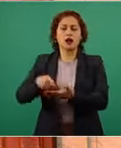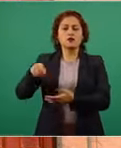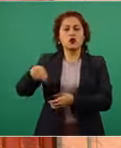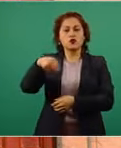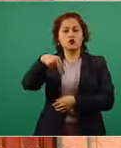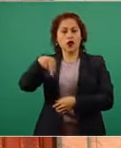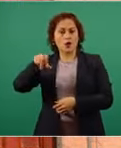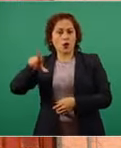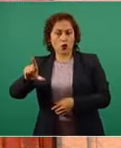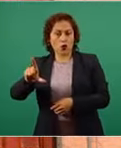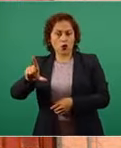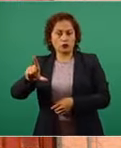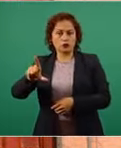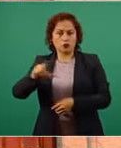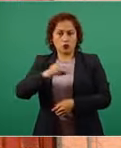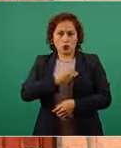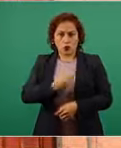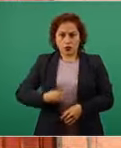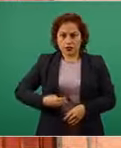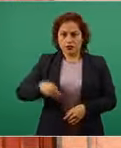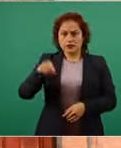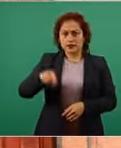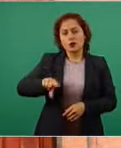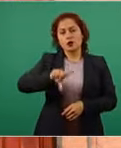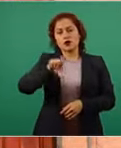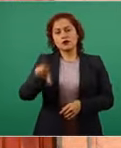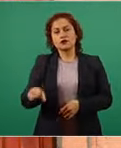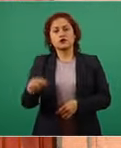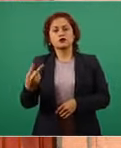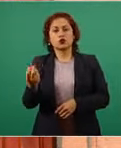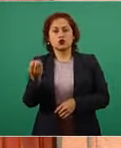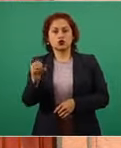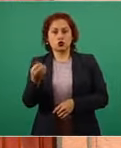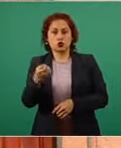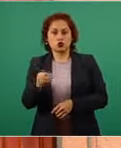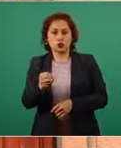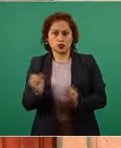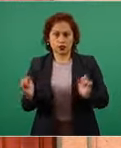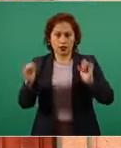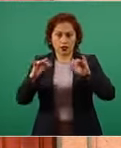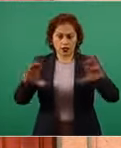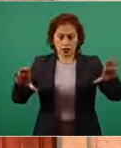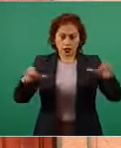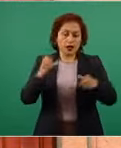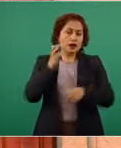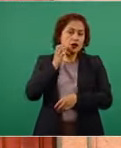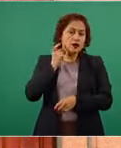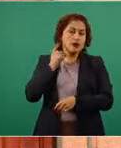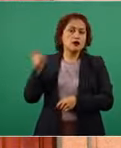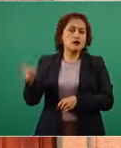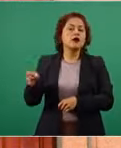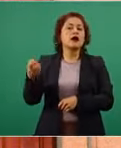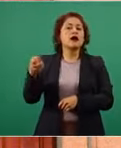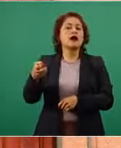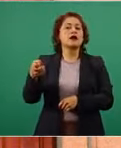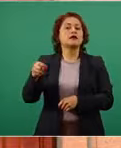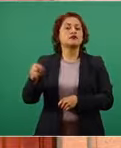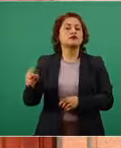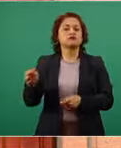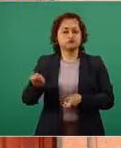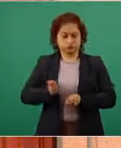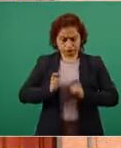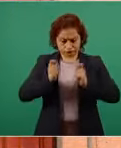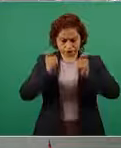León y el 2 de octubre la Cámara le entrega por unanimidad su credencial de diputado